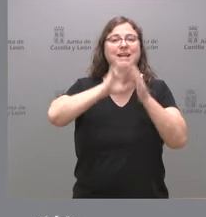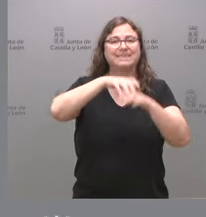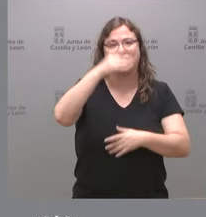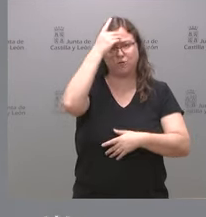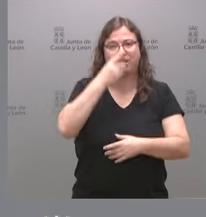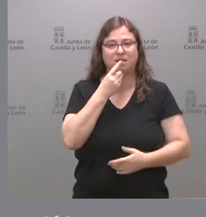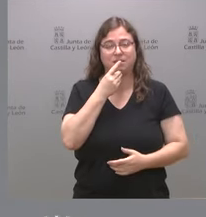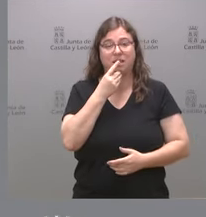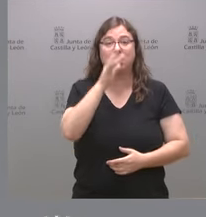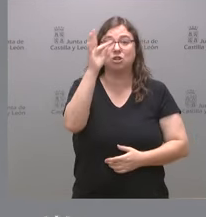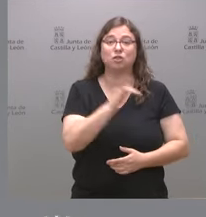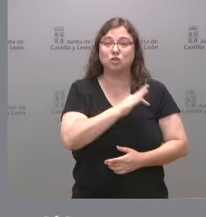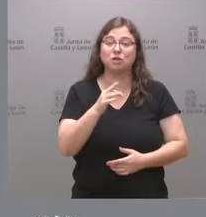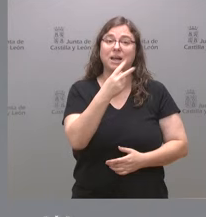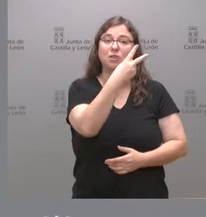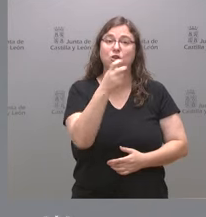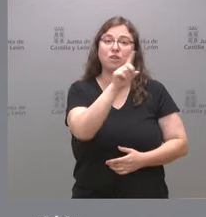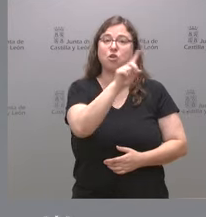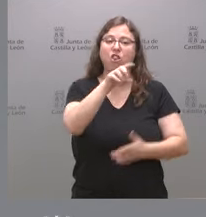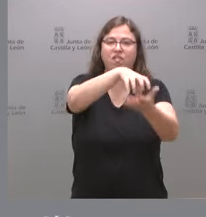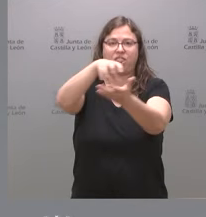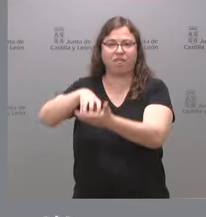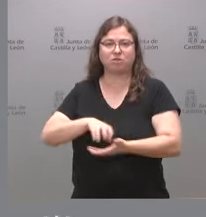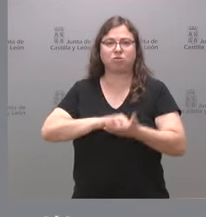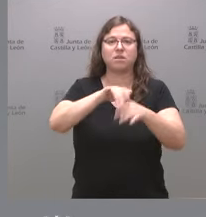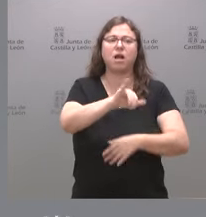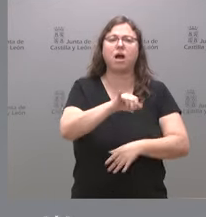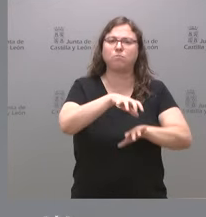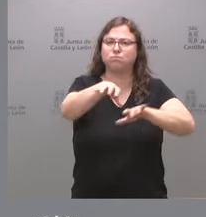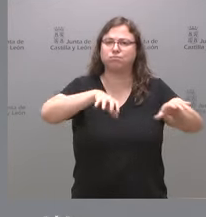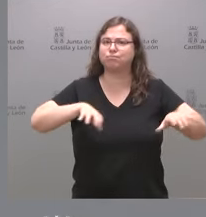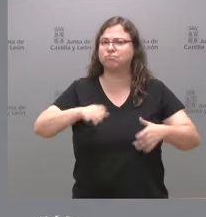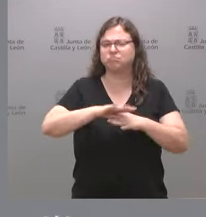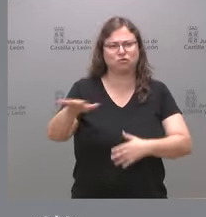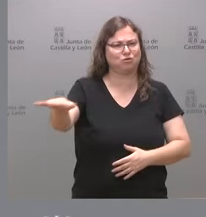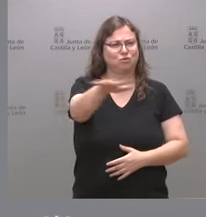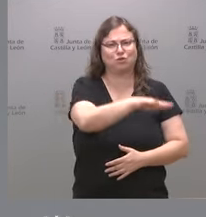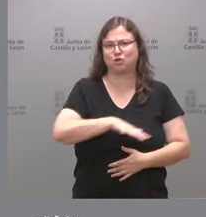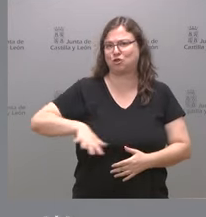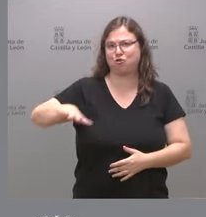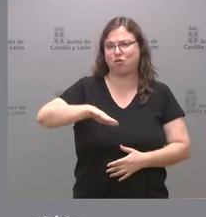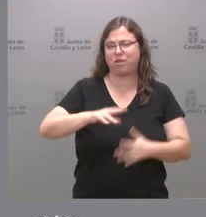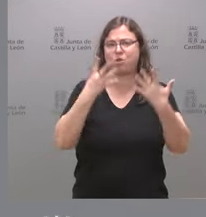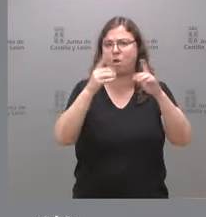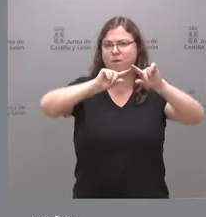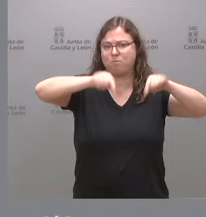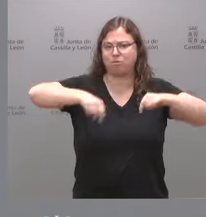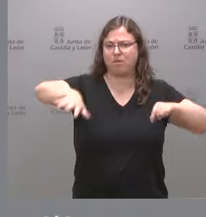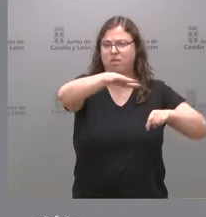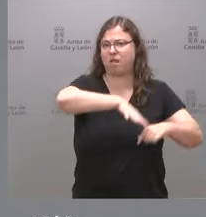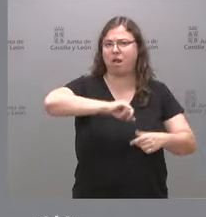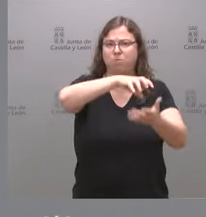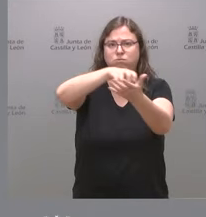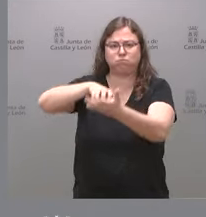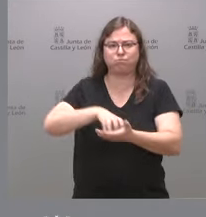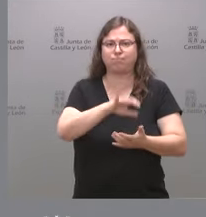llegamos a un total de 211 centros en Castilla y León que se encuentran repartidos a lo largo de todas las provincias de nuestra comunidad